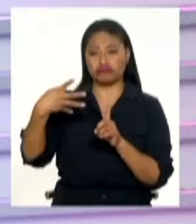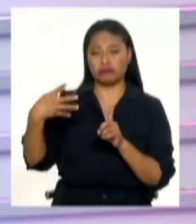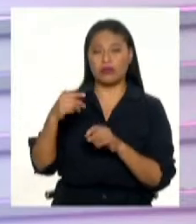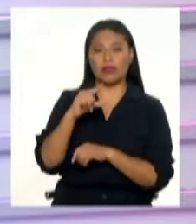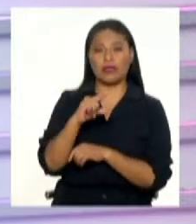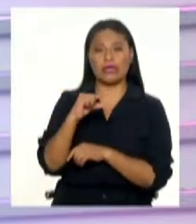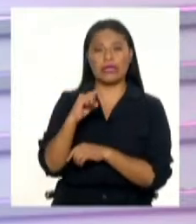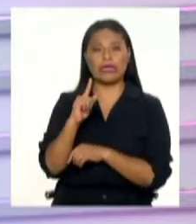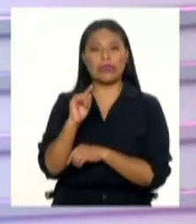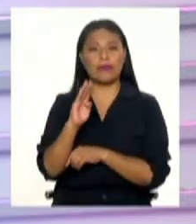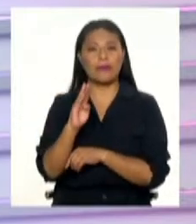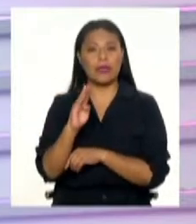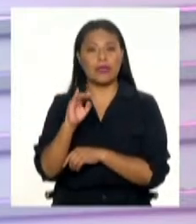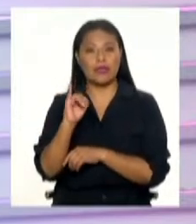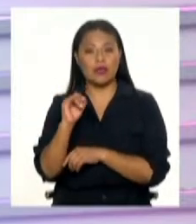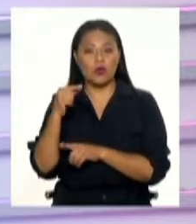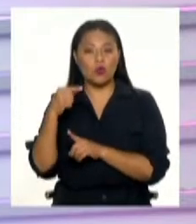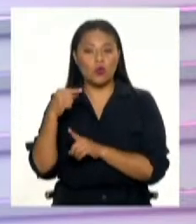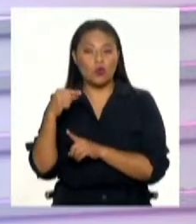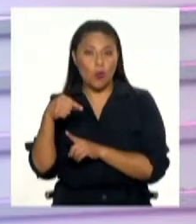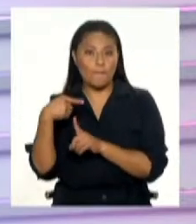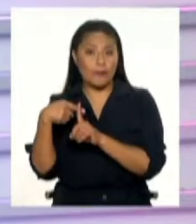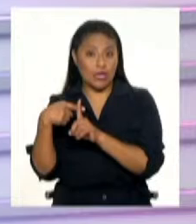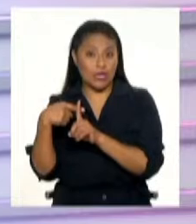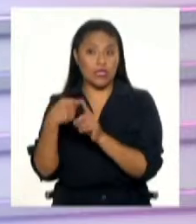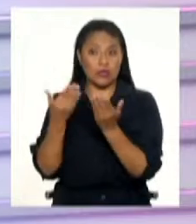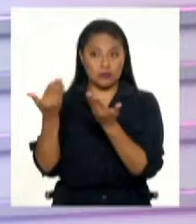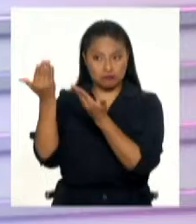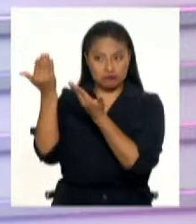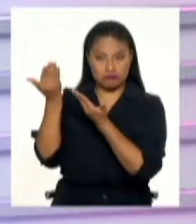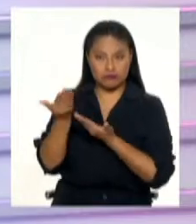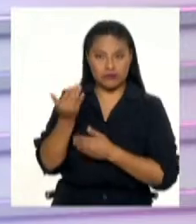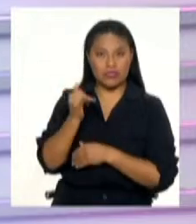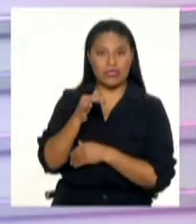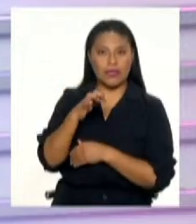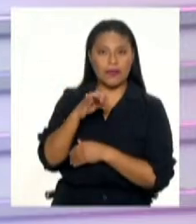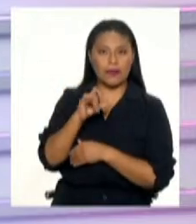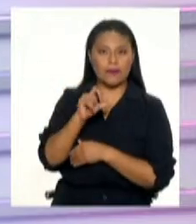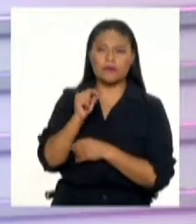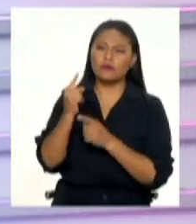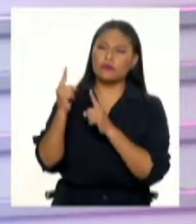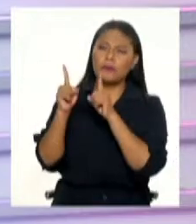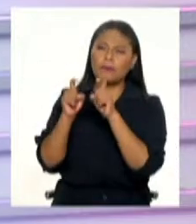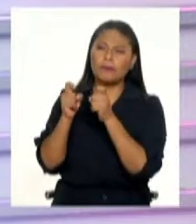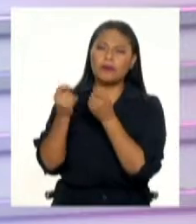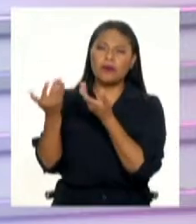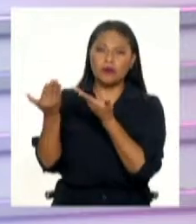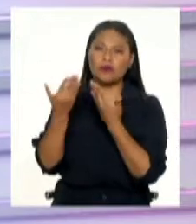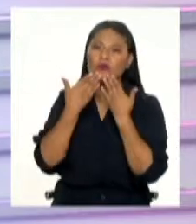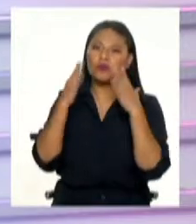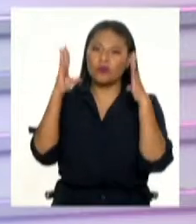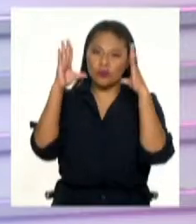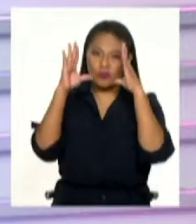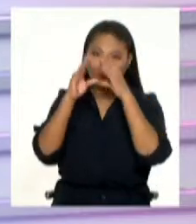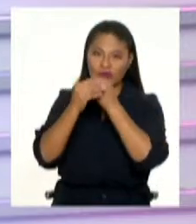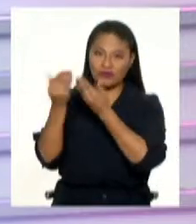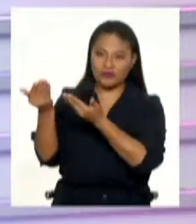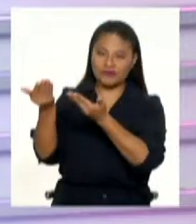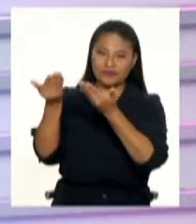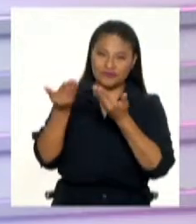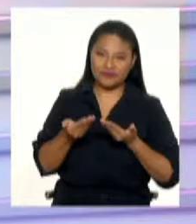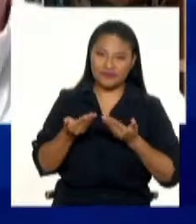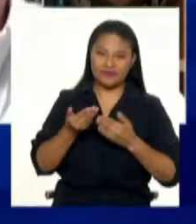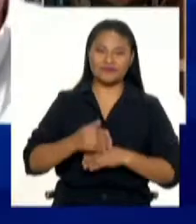inclusivo? Vamos a hablar al respecto con Alfredo Torres, presidente ejecutivo de Ipsos, a propósito de una encuesta. Buenas noches y bienvenido,